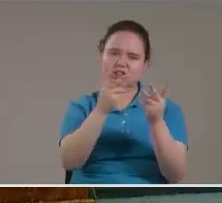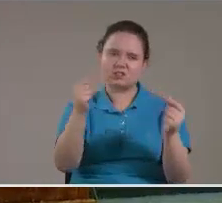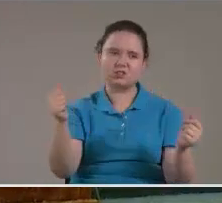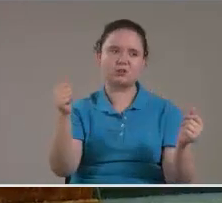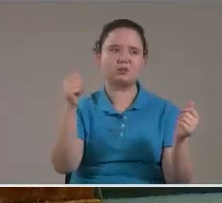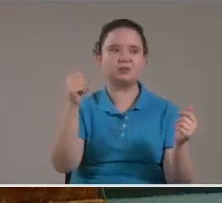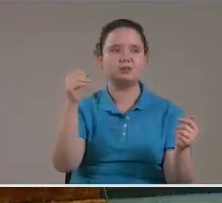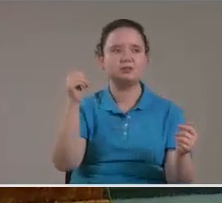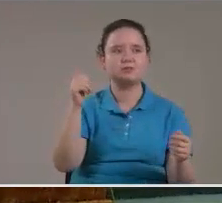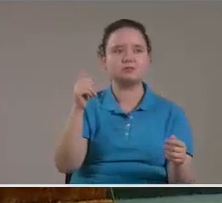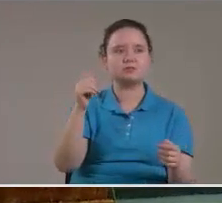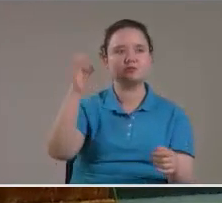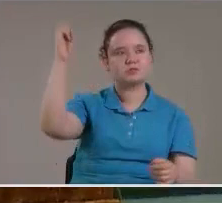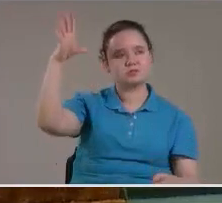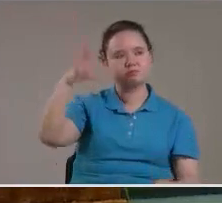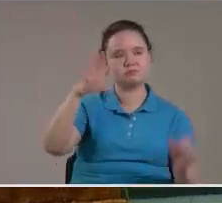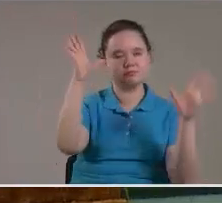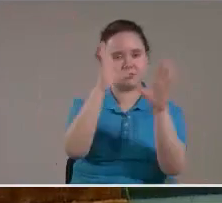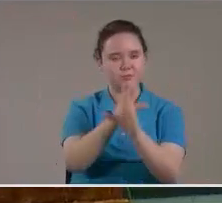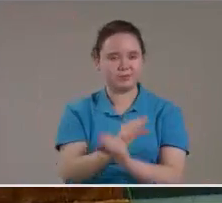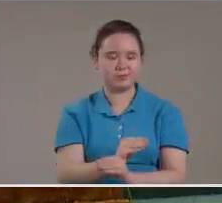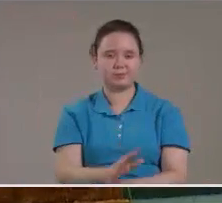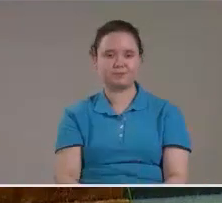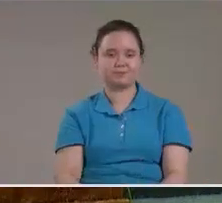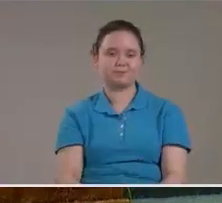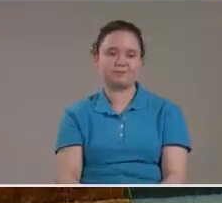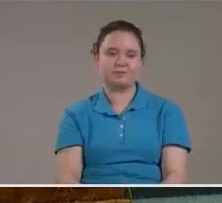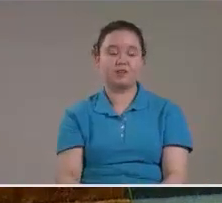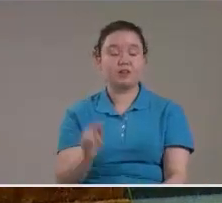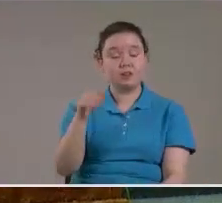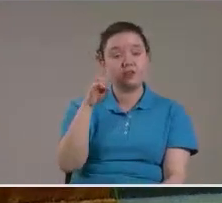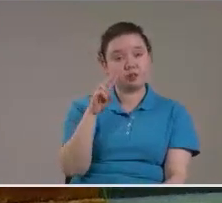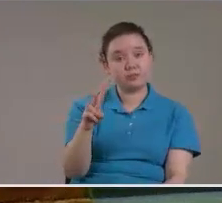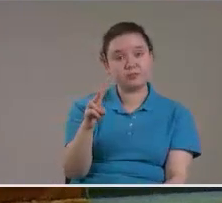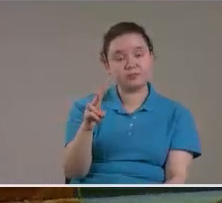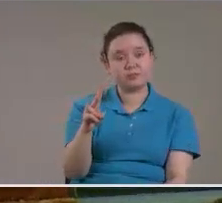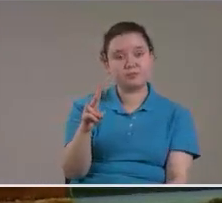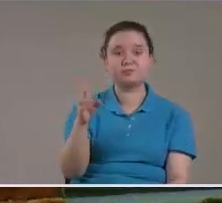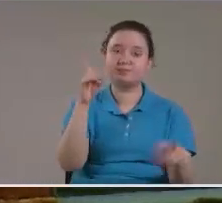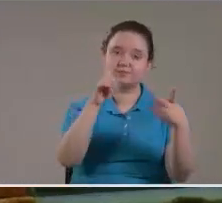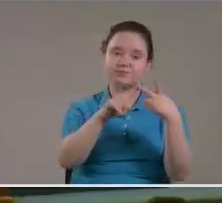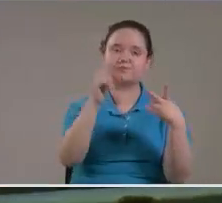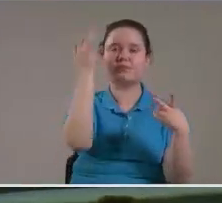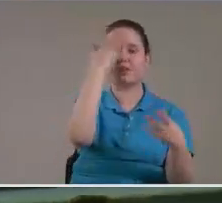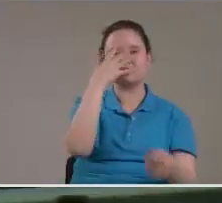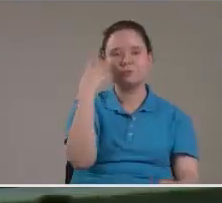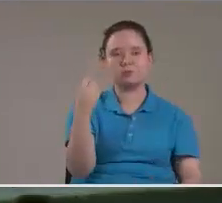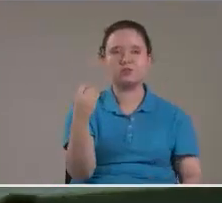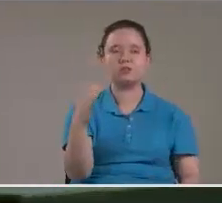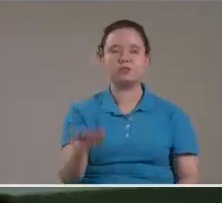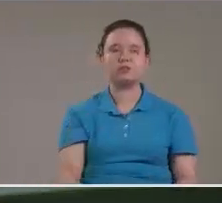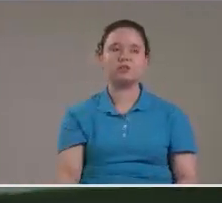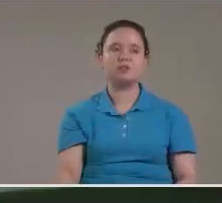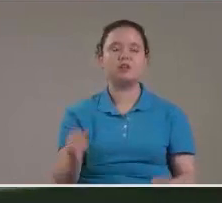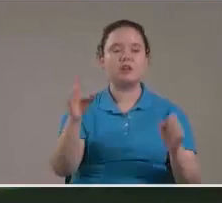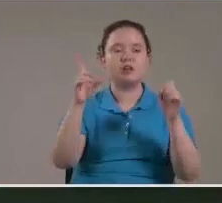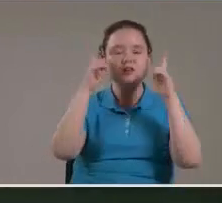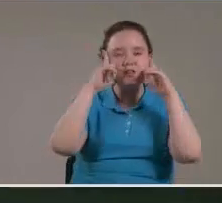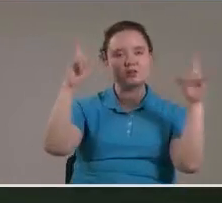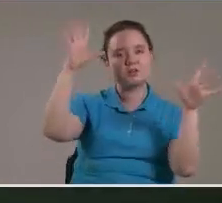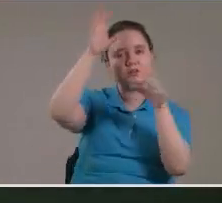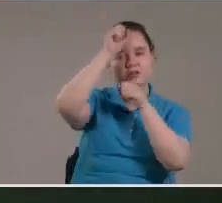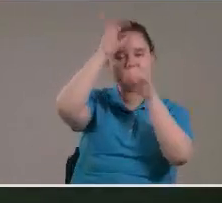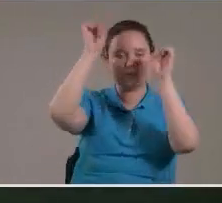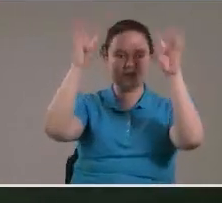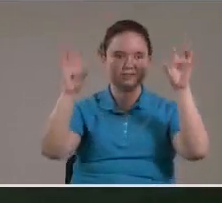luz De ellos Entonces En lo físico Eso es lo que Estamos viendo Pero En lo espiritual El sol La luna Y las